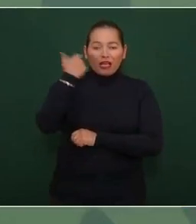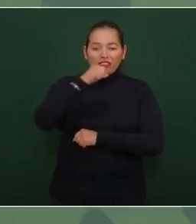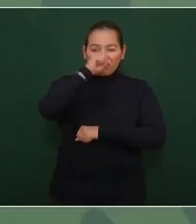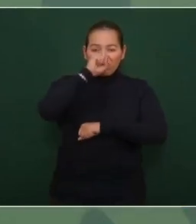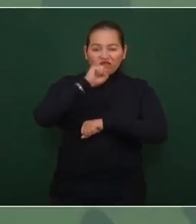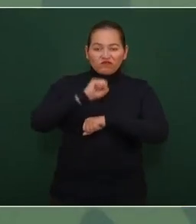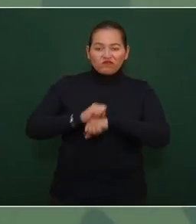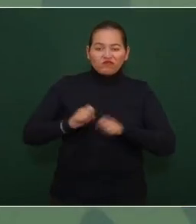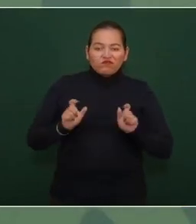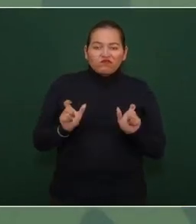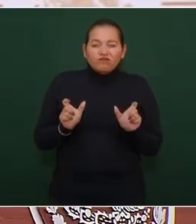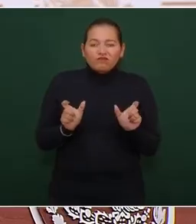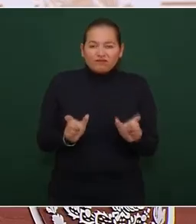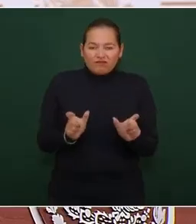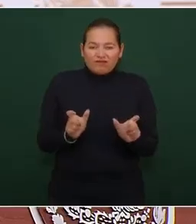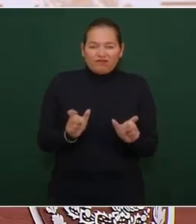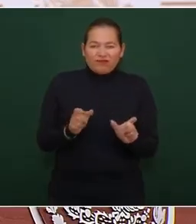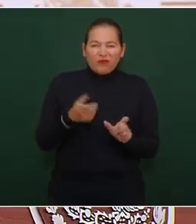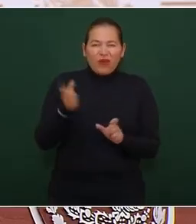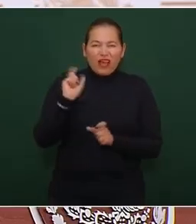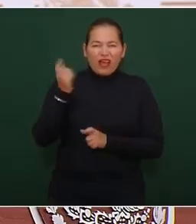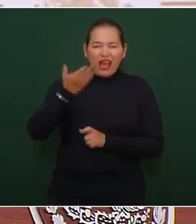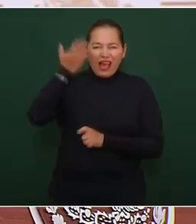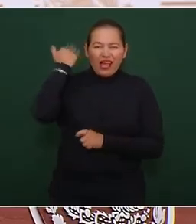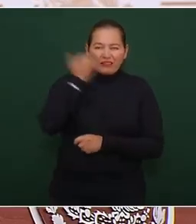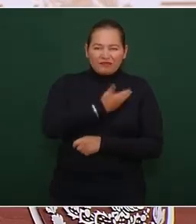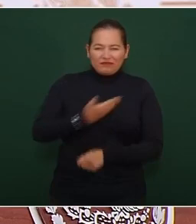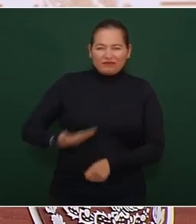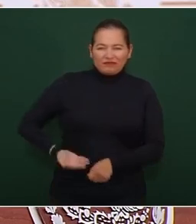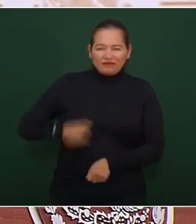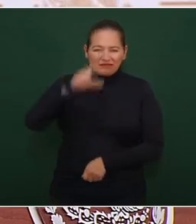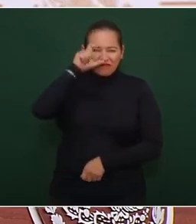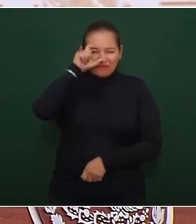de Calderón y